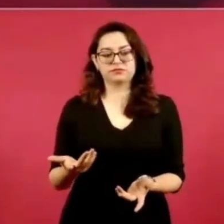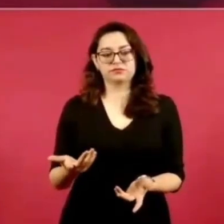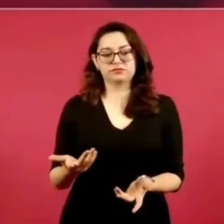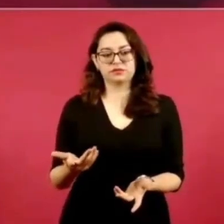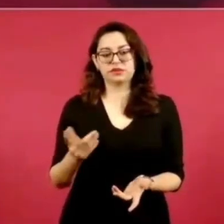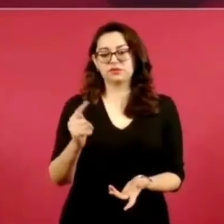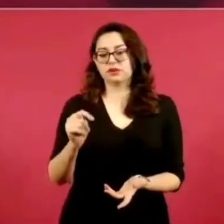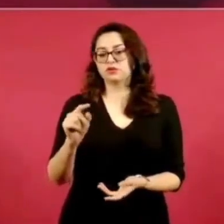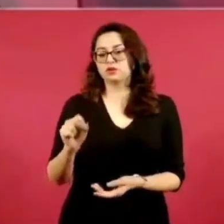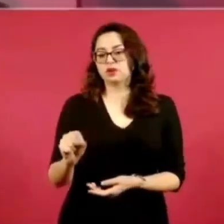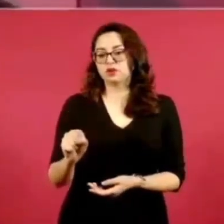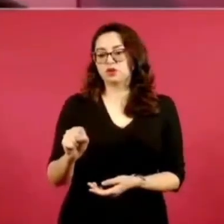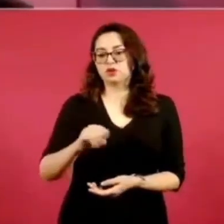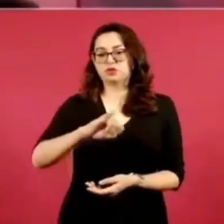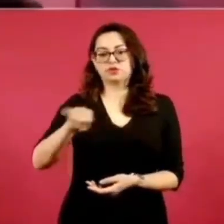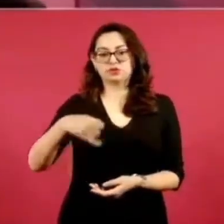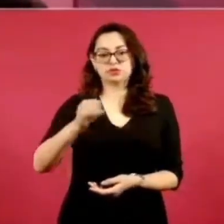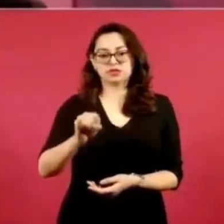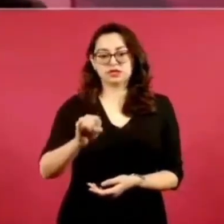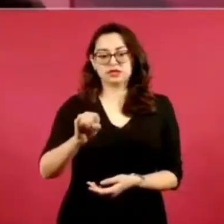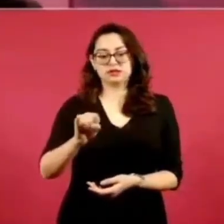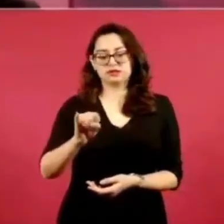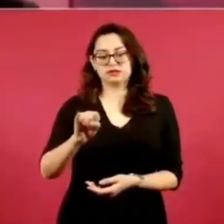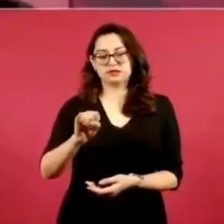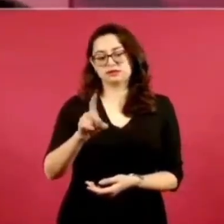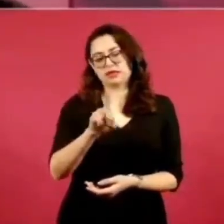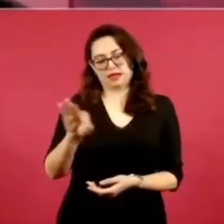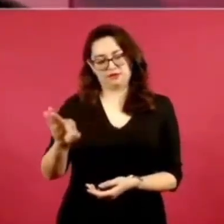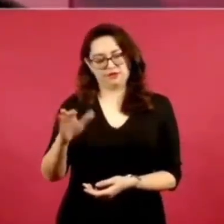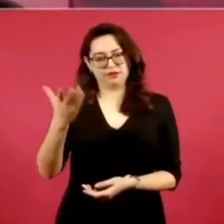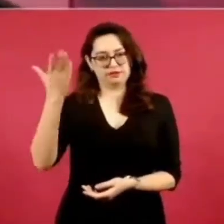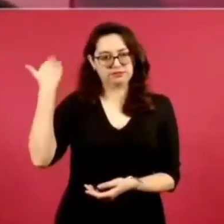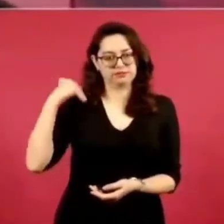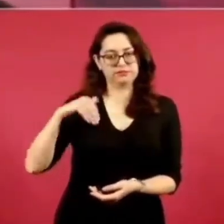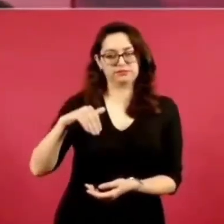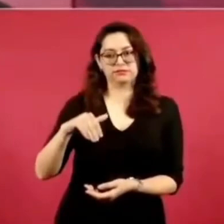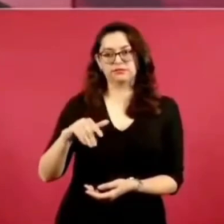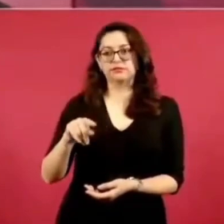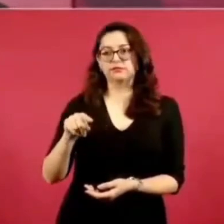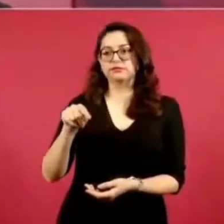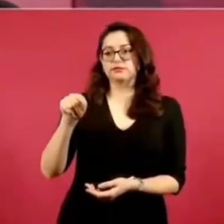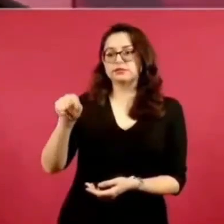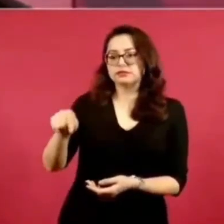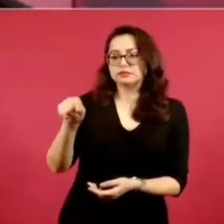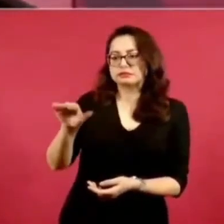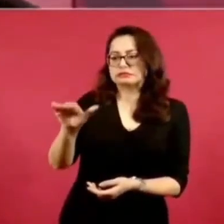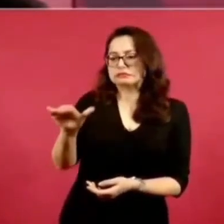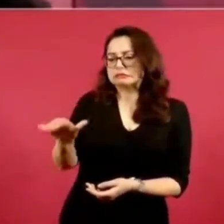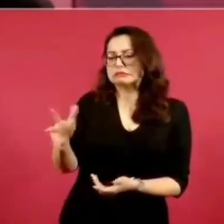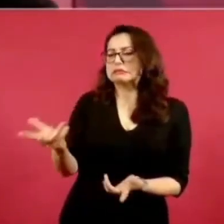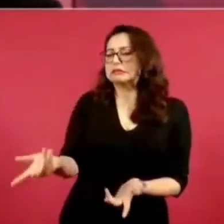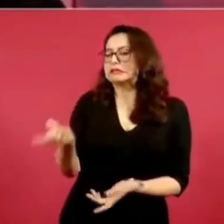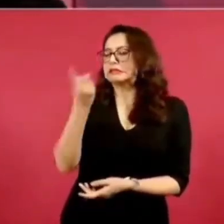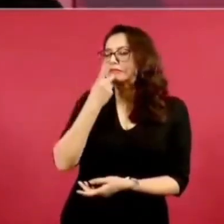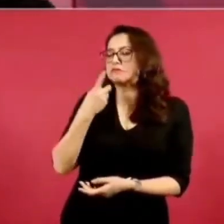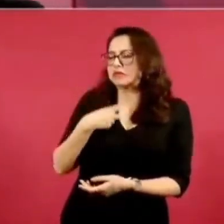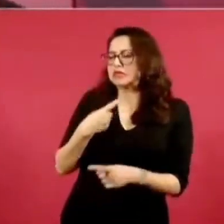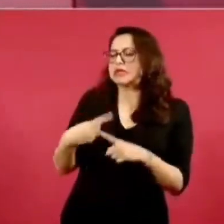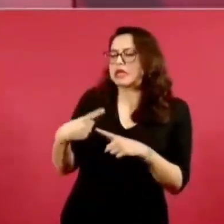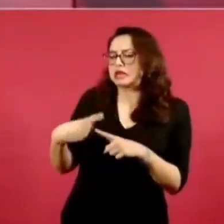sugirieran quienes, de acuerdo